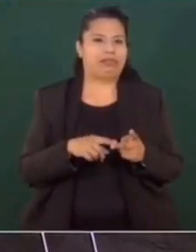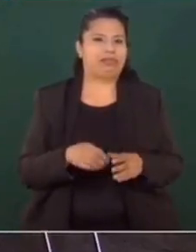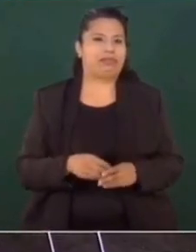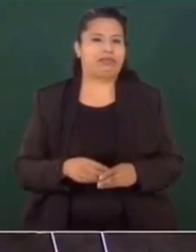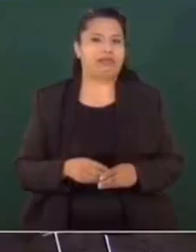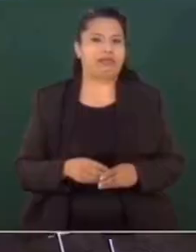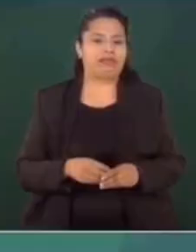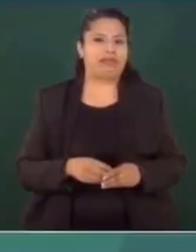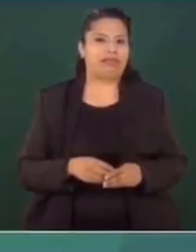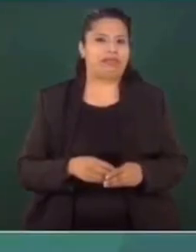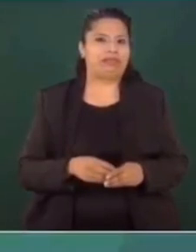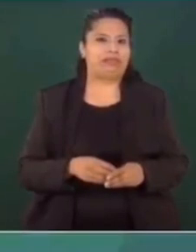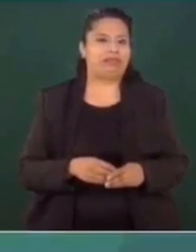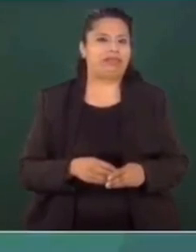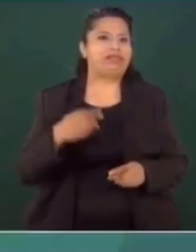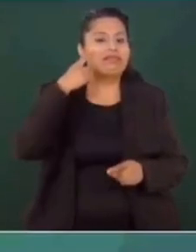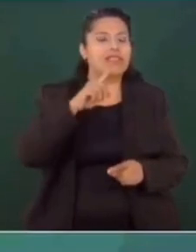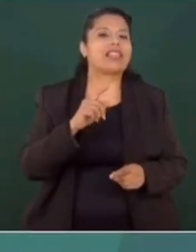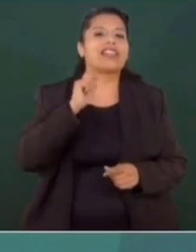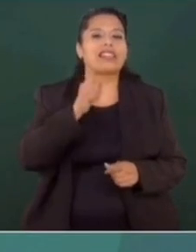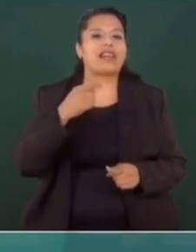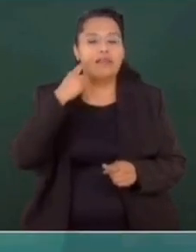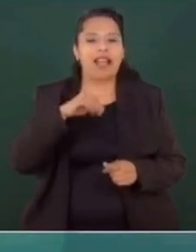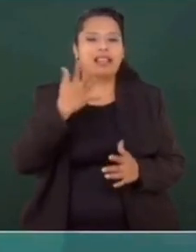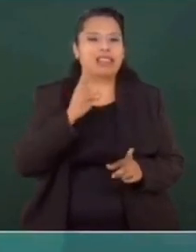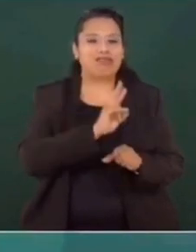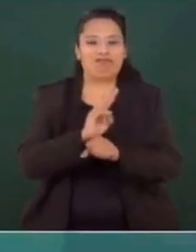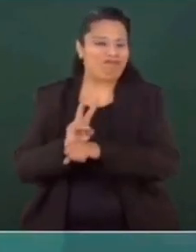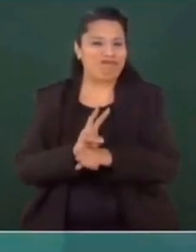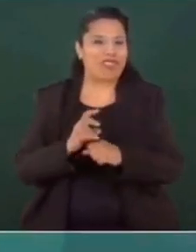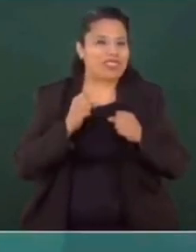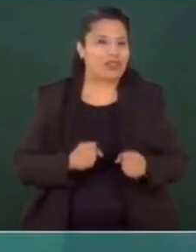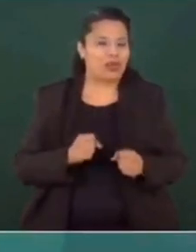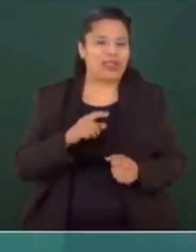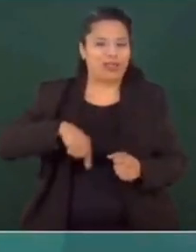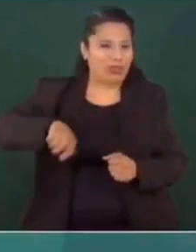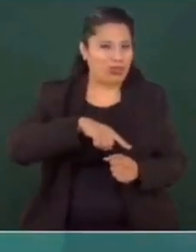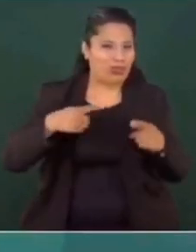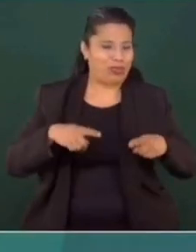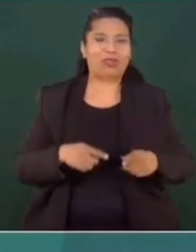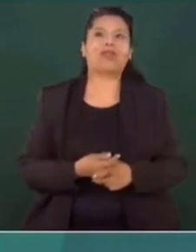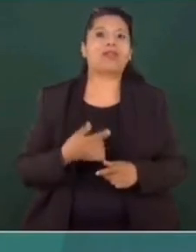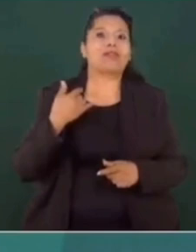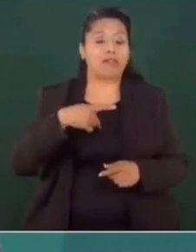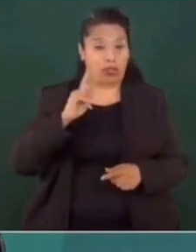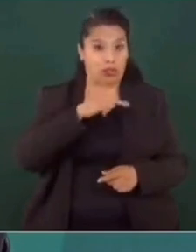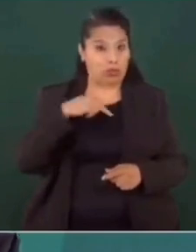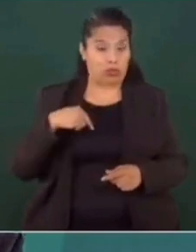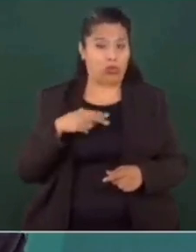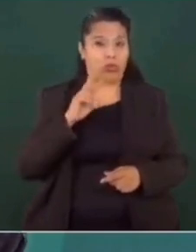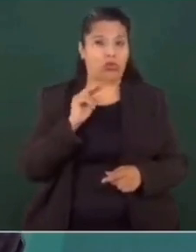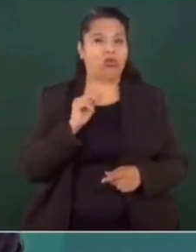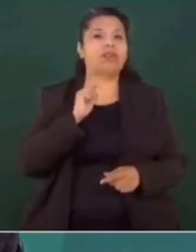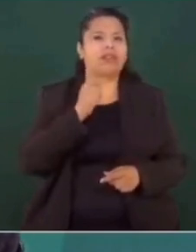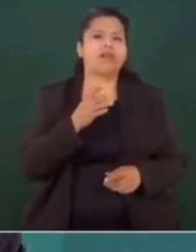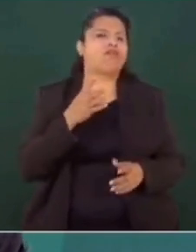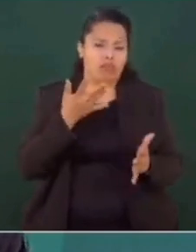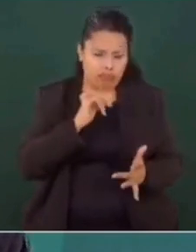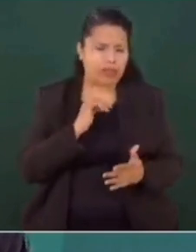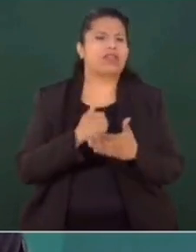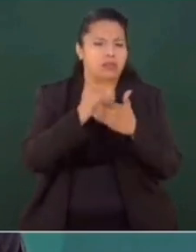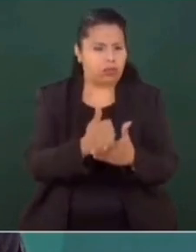asuntos en la tarea de seguridad pública, nosotros no vamos a dejar de ayudar